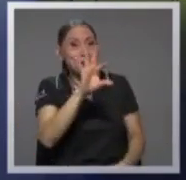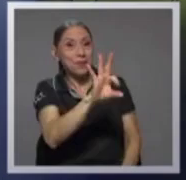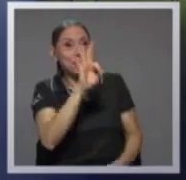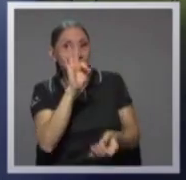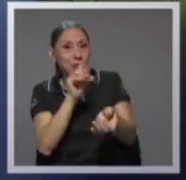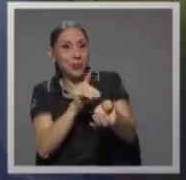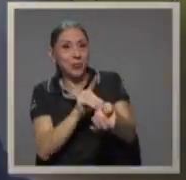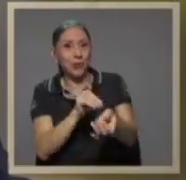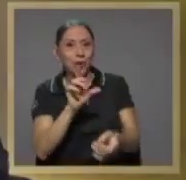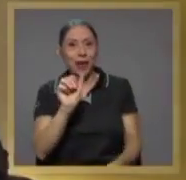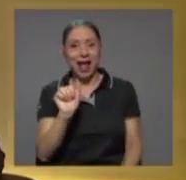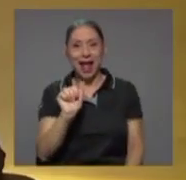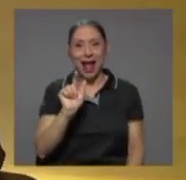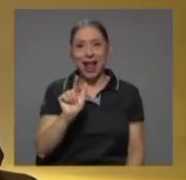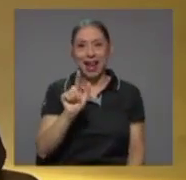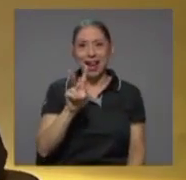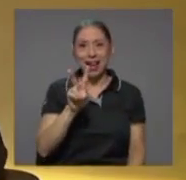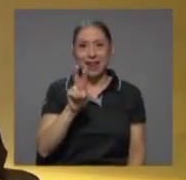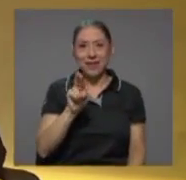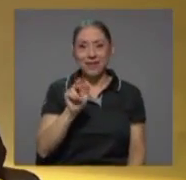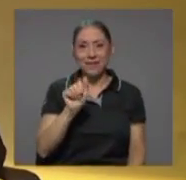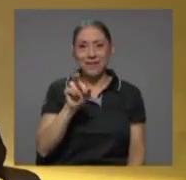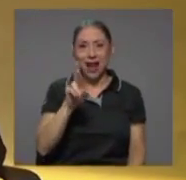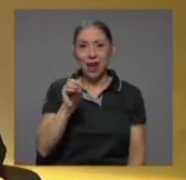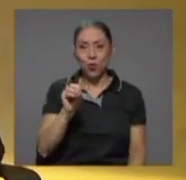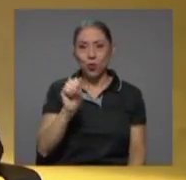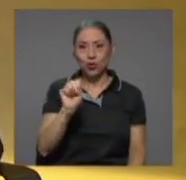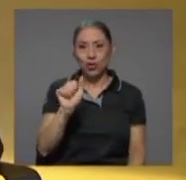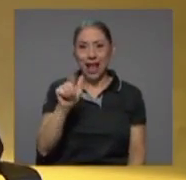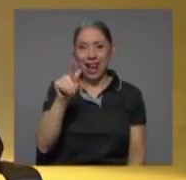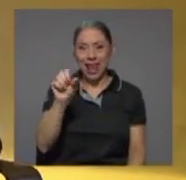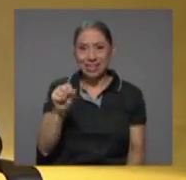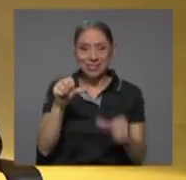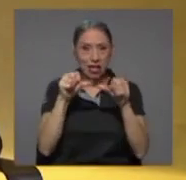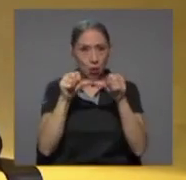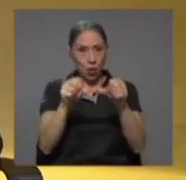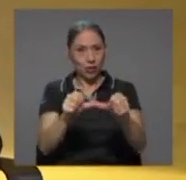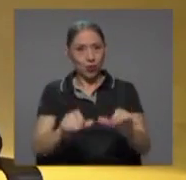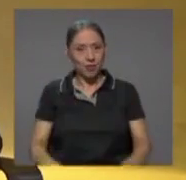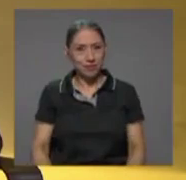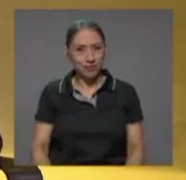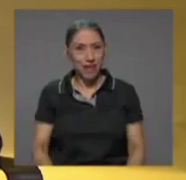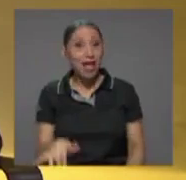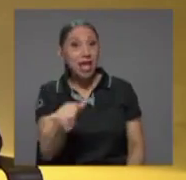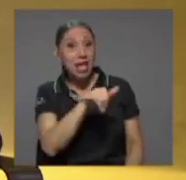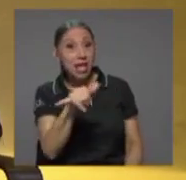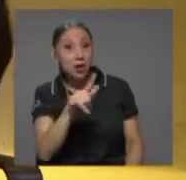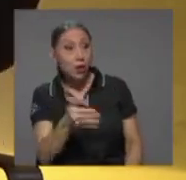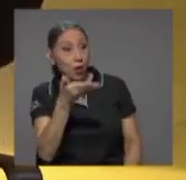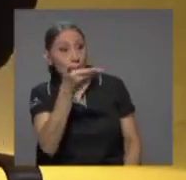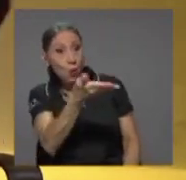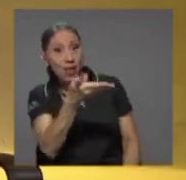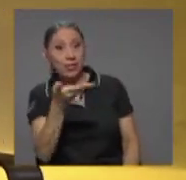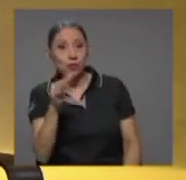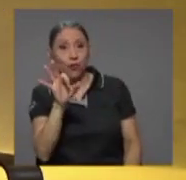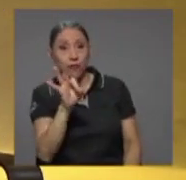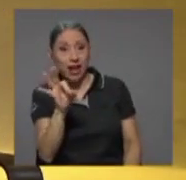Salas a que continúe y así como a don Fernando le tocó